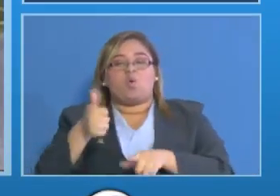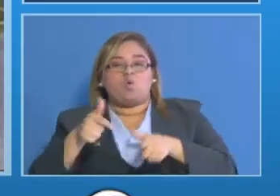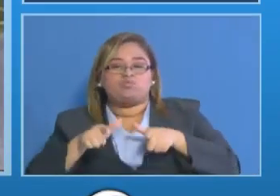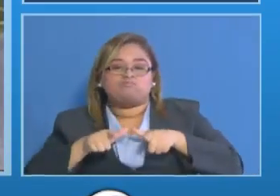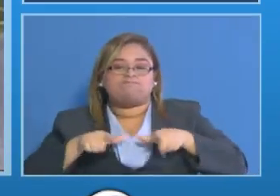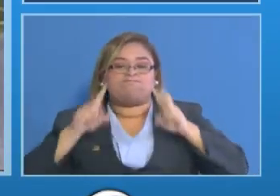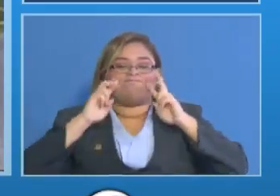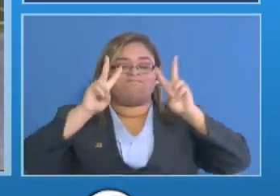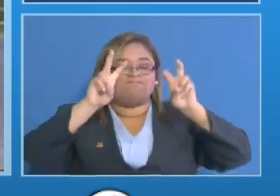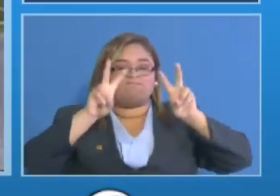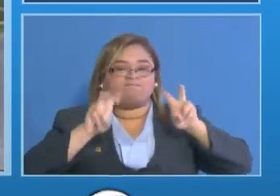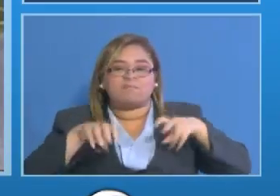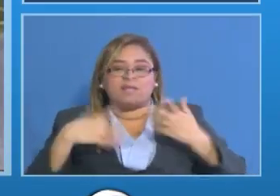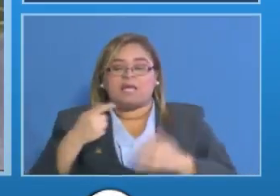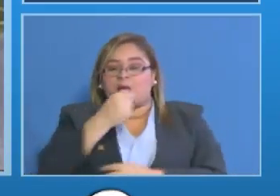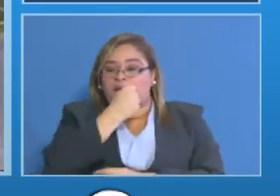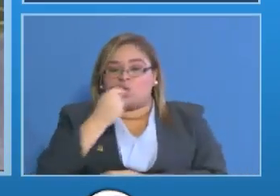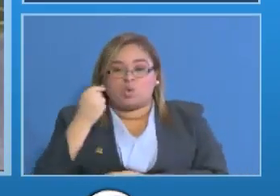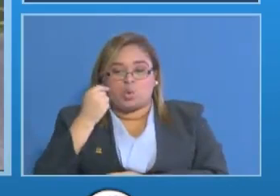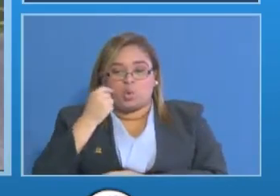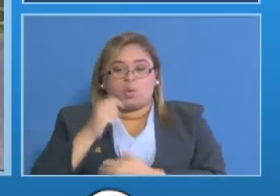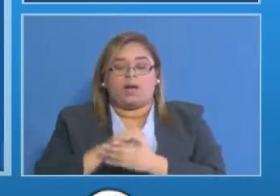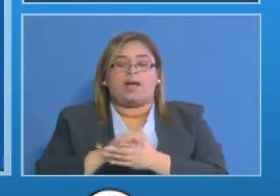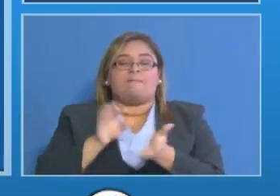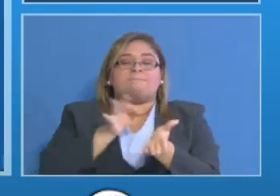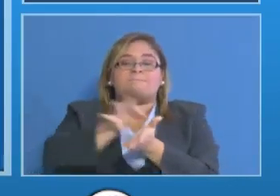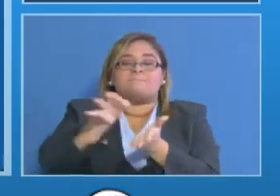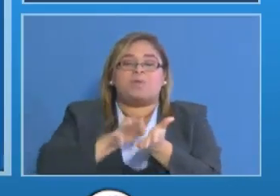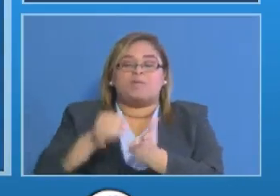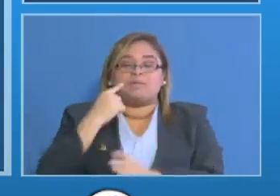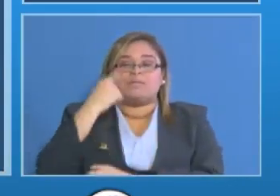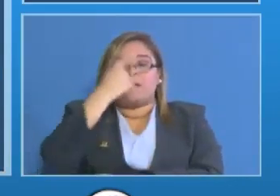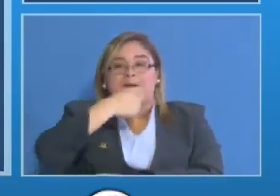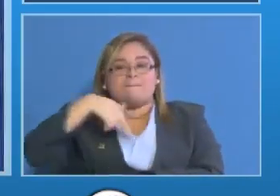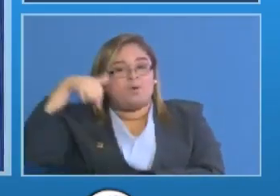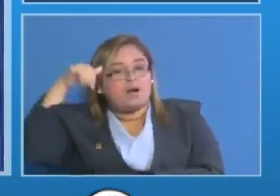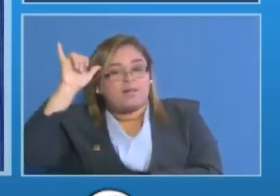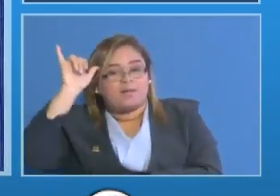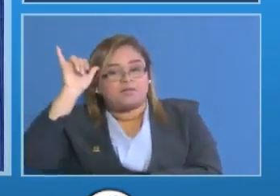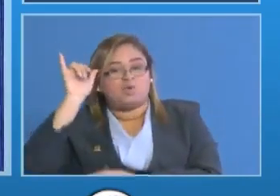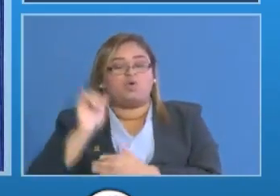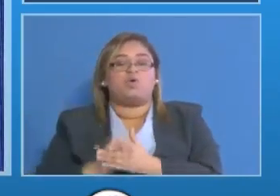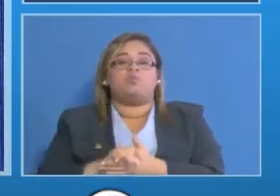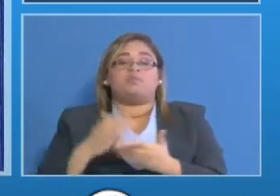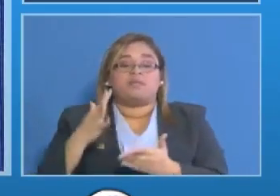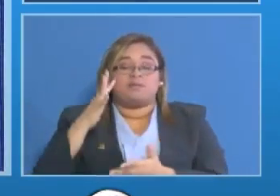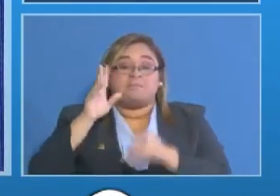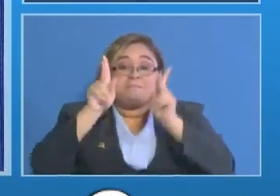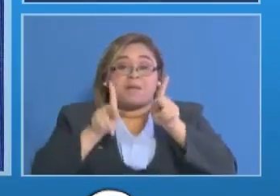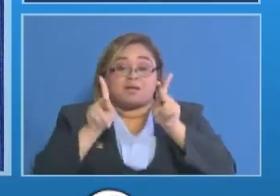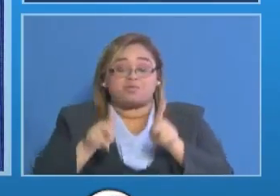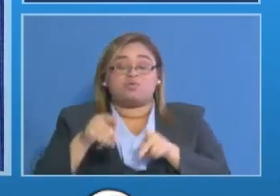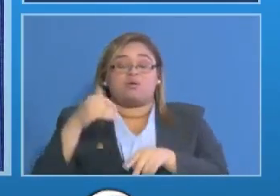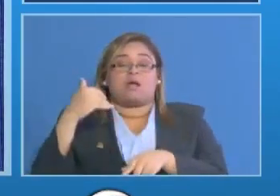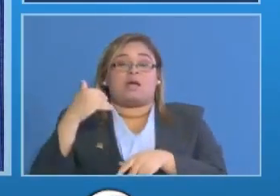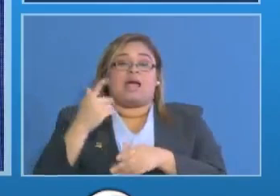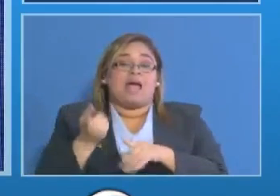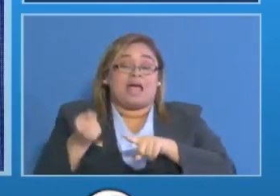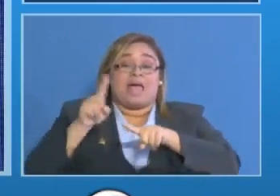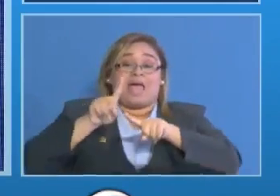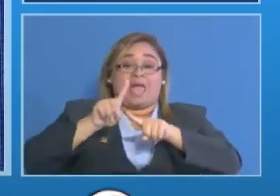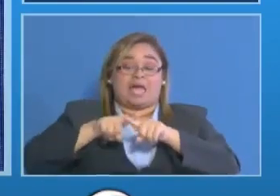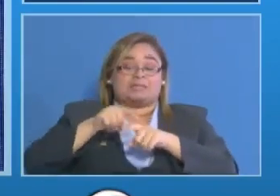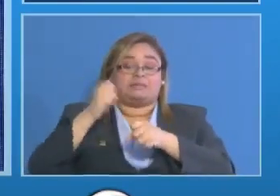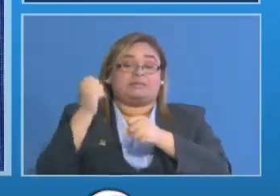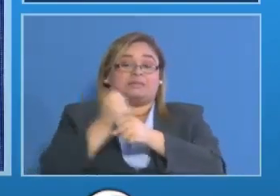antidroga llevada en la provincia de Bocas del Toro donde se detuvo una persona un ex funcionario